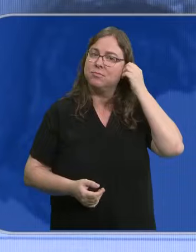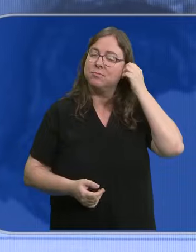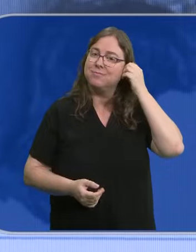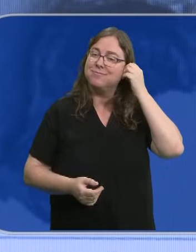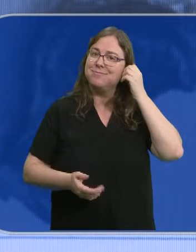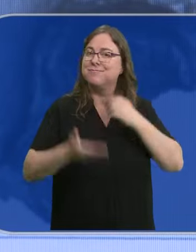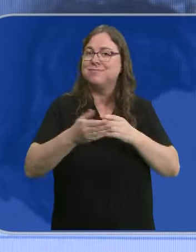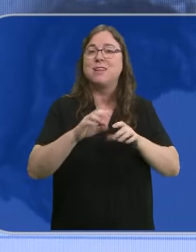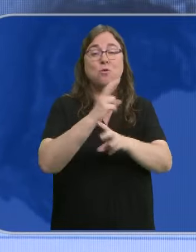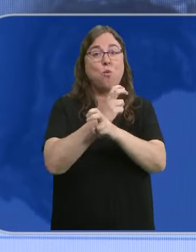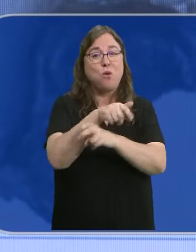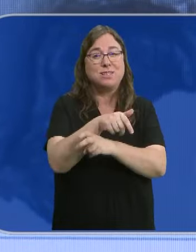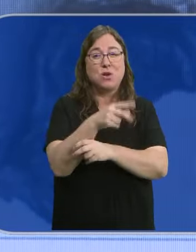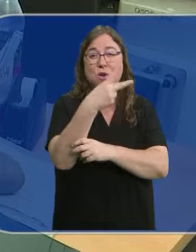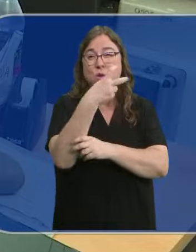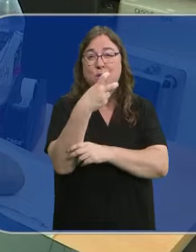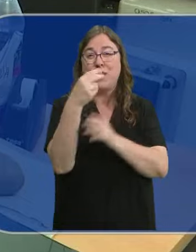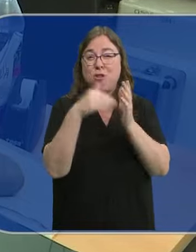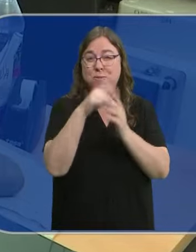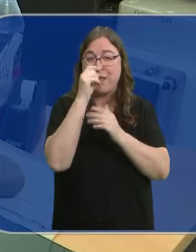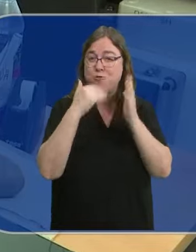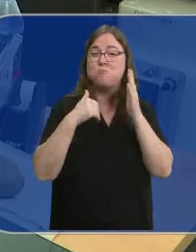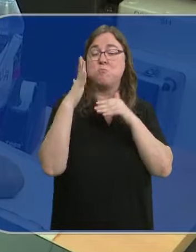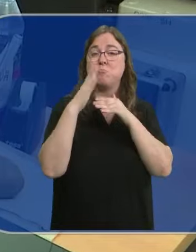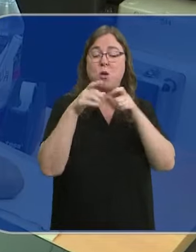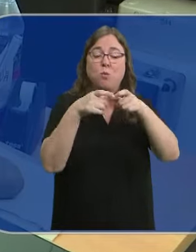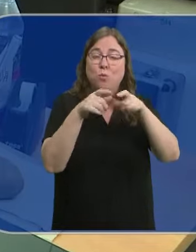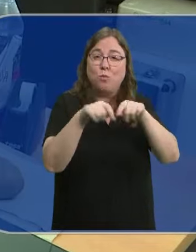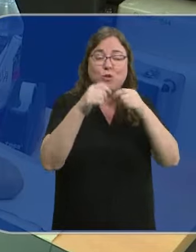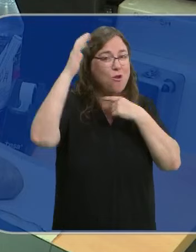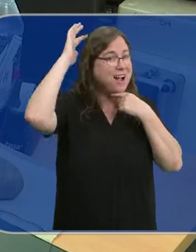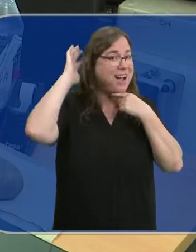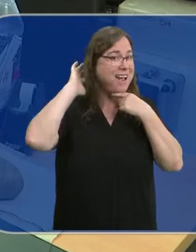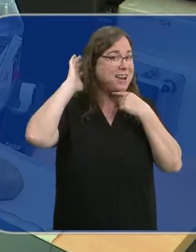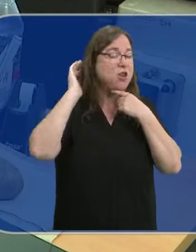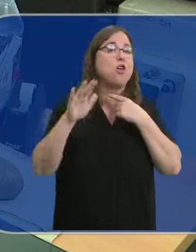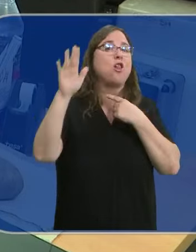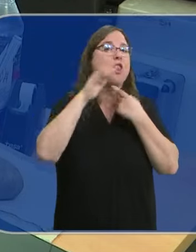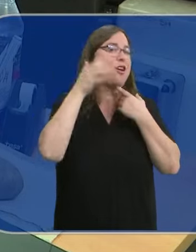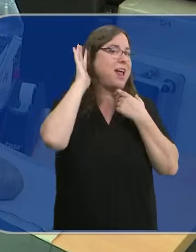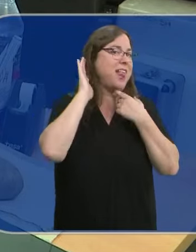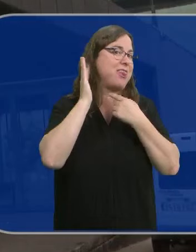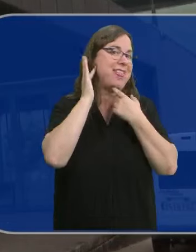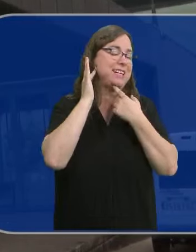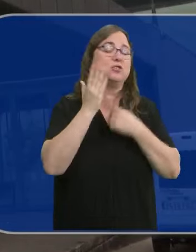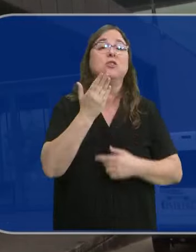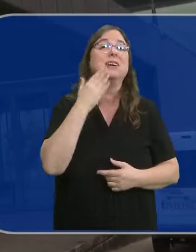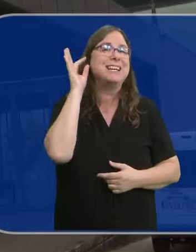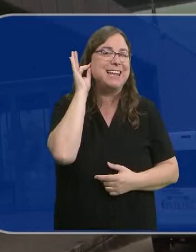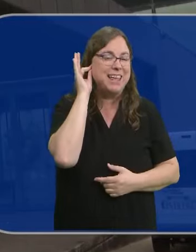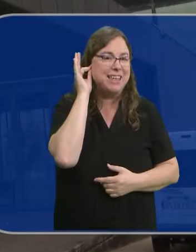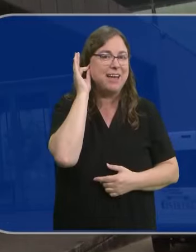La clave está en este fósil de más de 200.000 años. Un pequeño fragmento craneal de la región del oído derecho de una niña